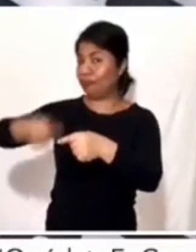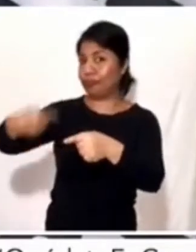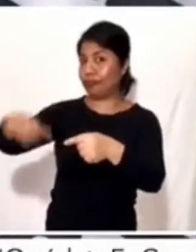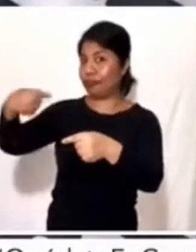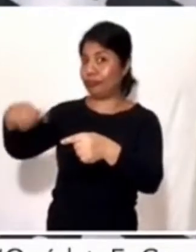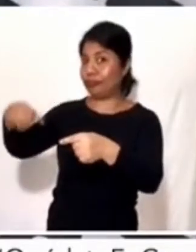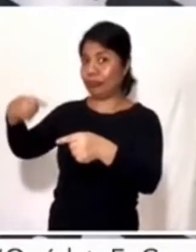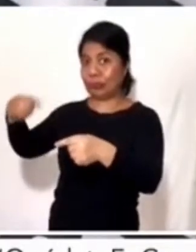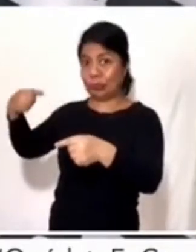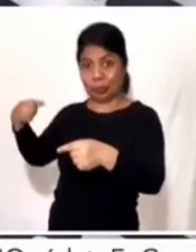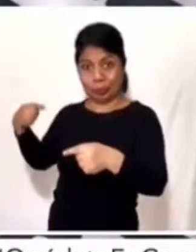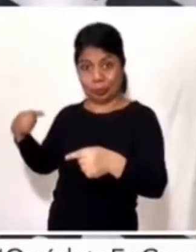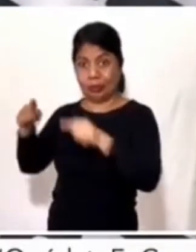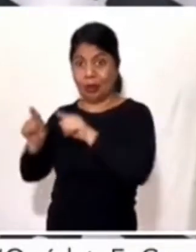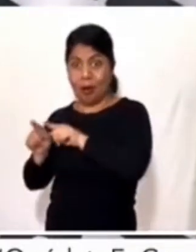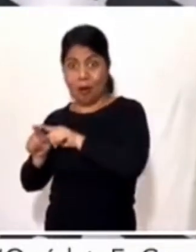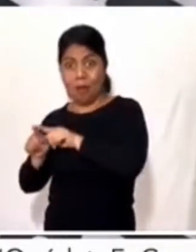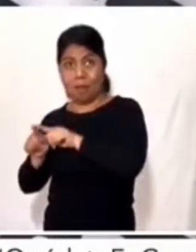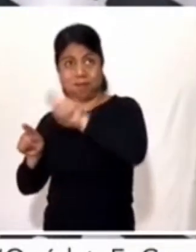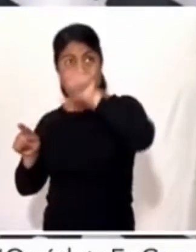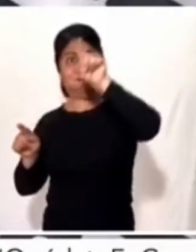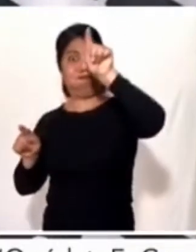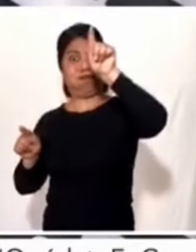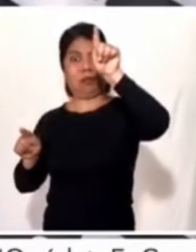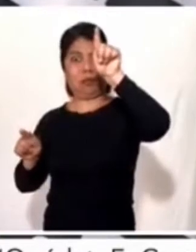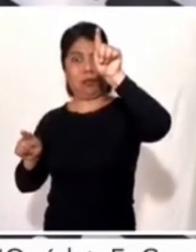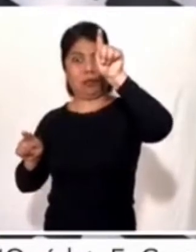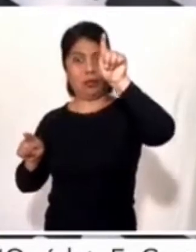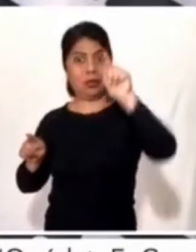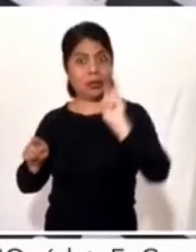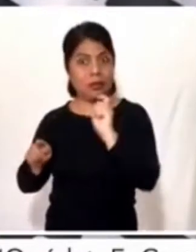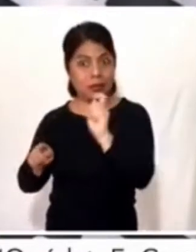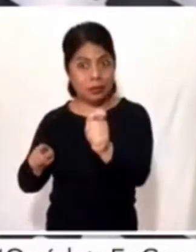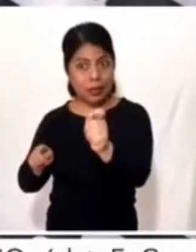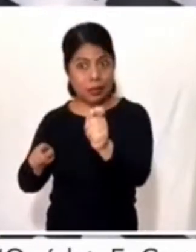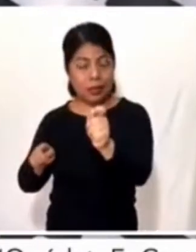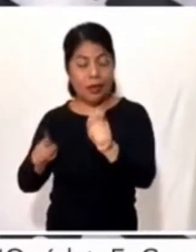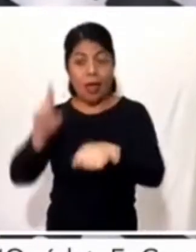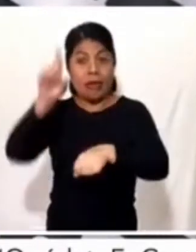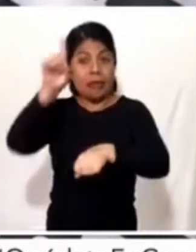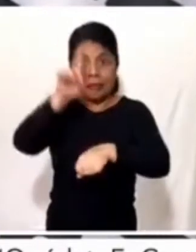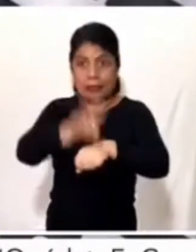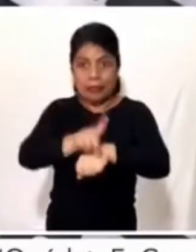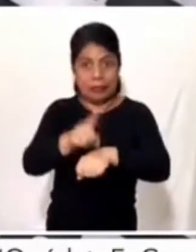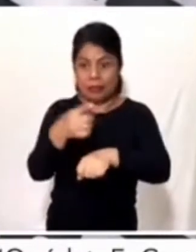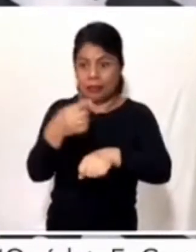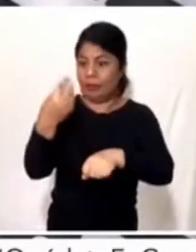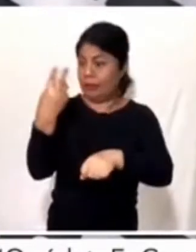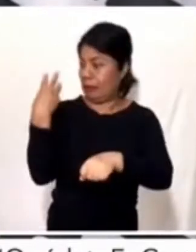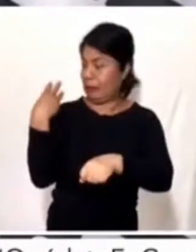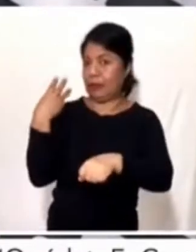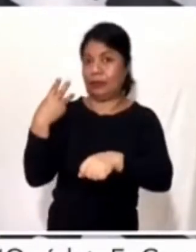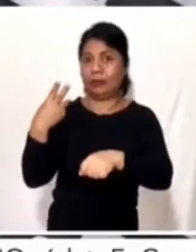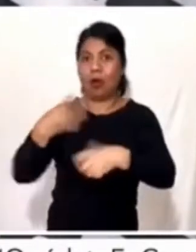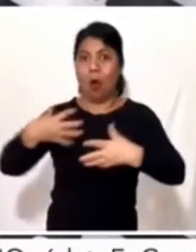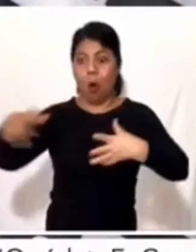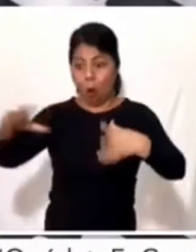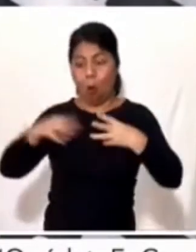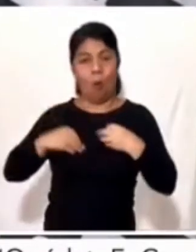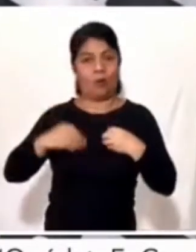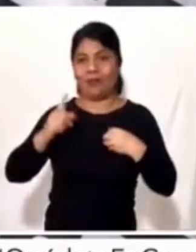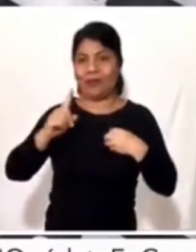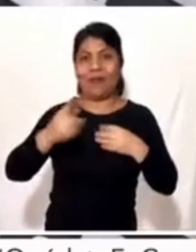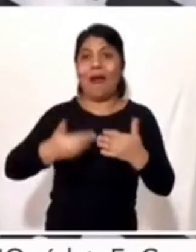repunte que no quiere decir que se hayan contagiado ese día hace dos o tres días, sino que fue una reacción de la acción que